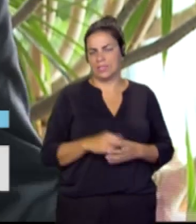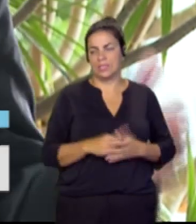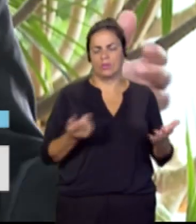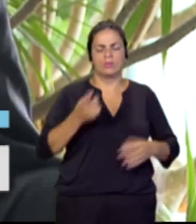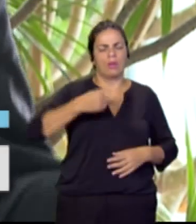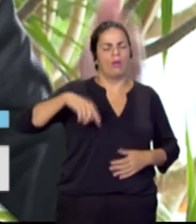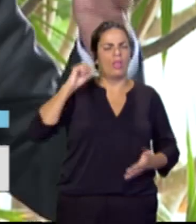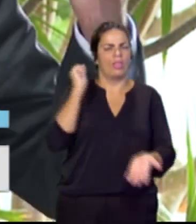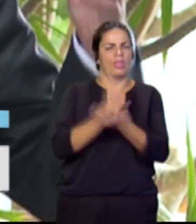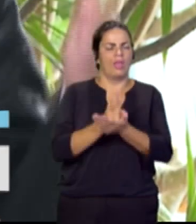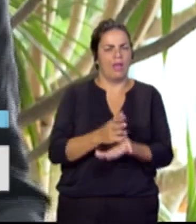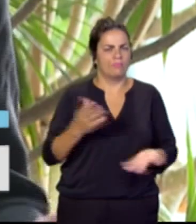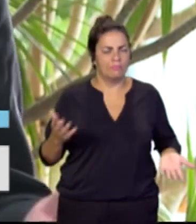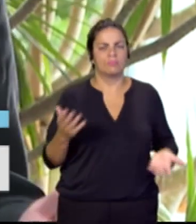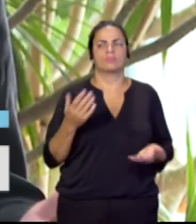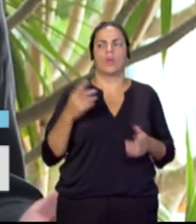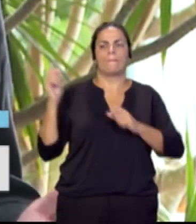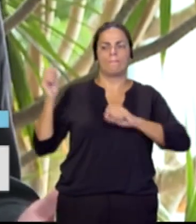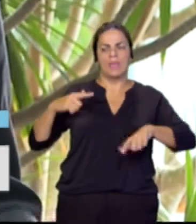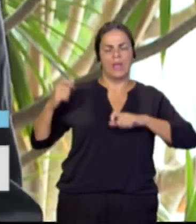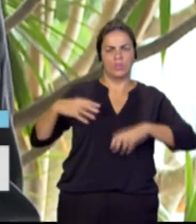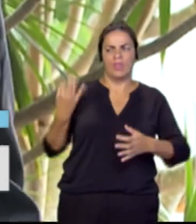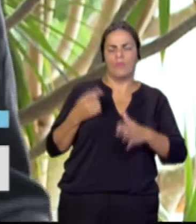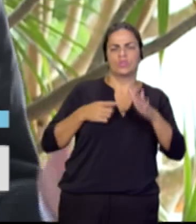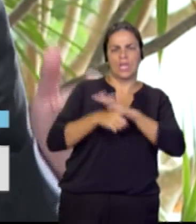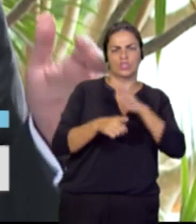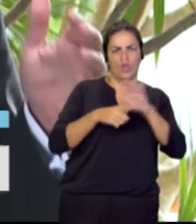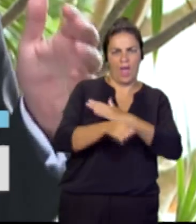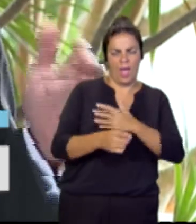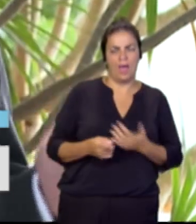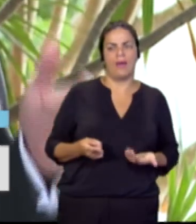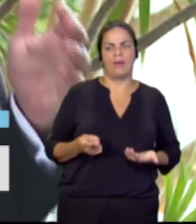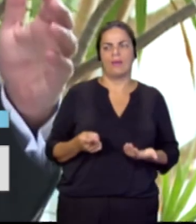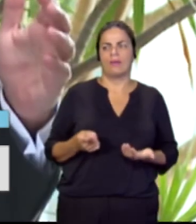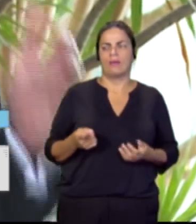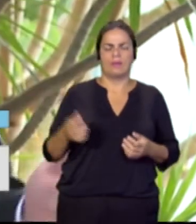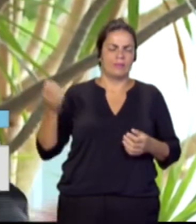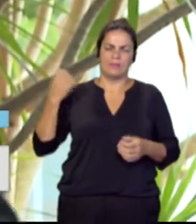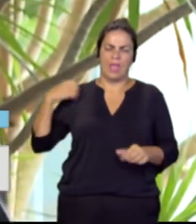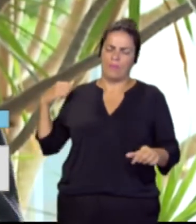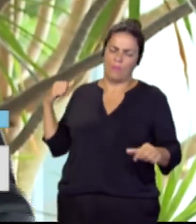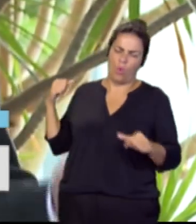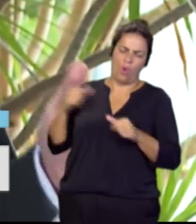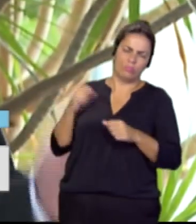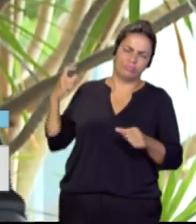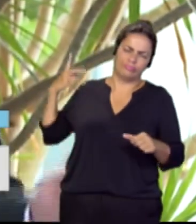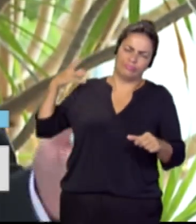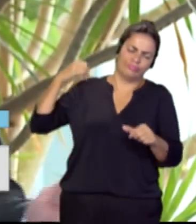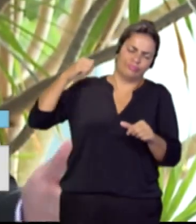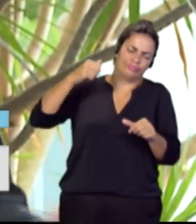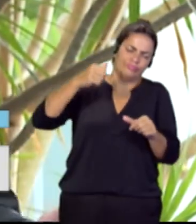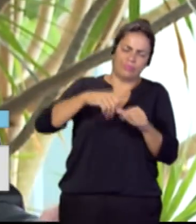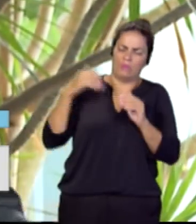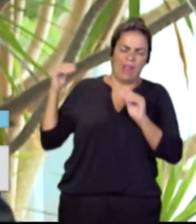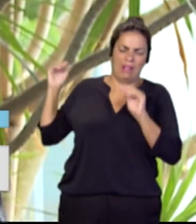tenemos que poder gestionar la migración. Hemos fracasado durante décadas, ahora lo